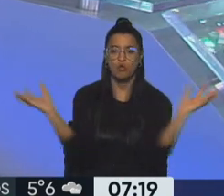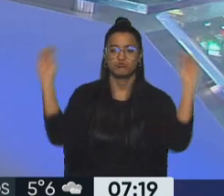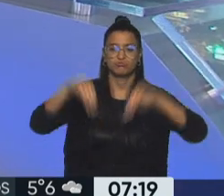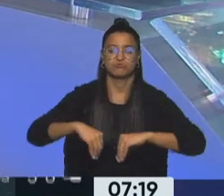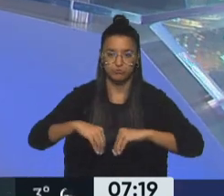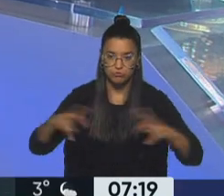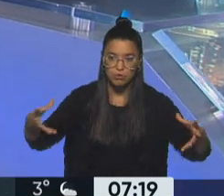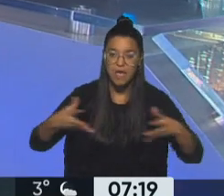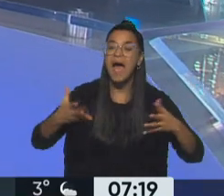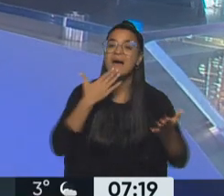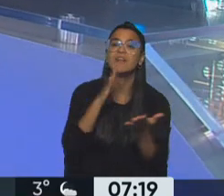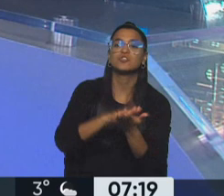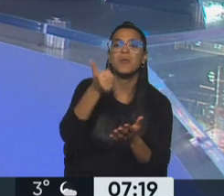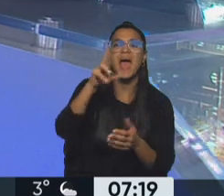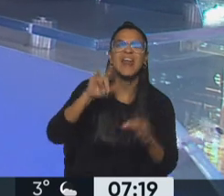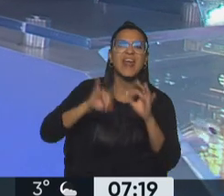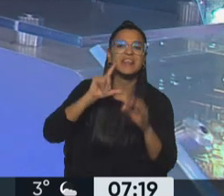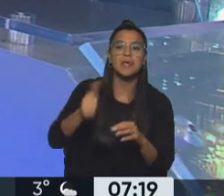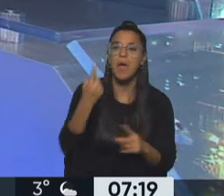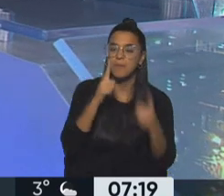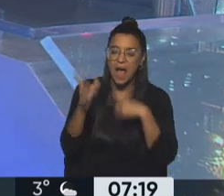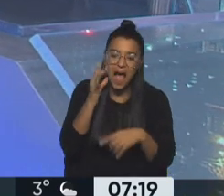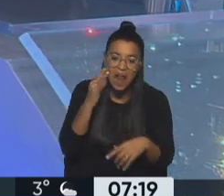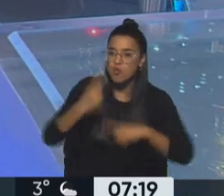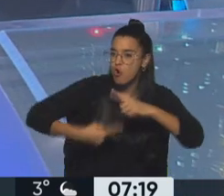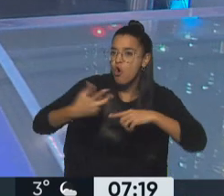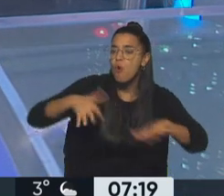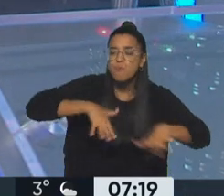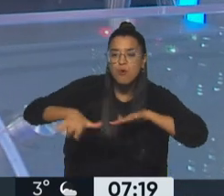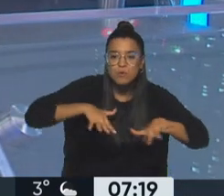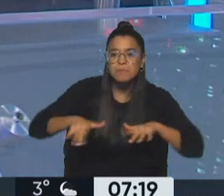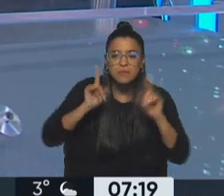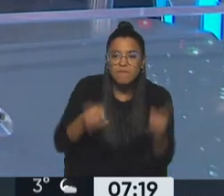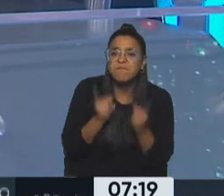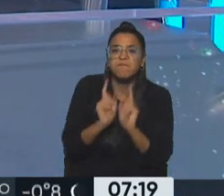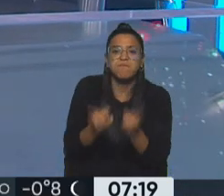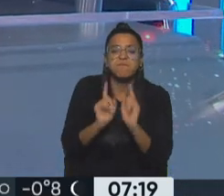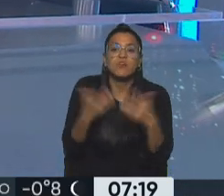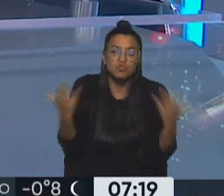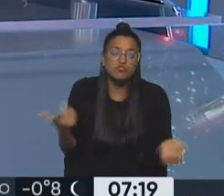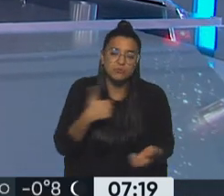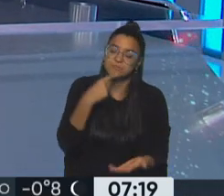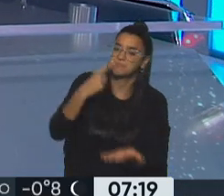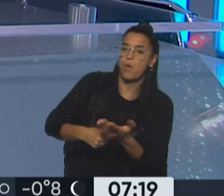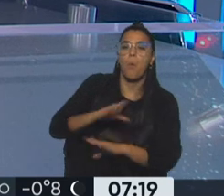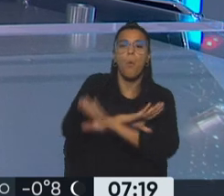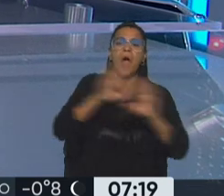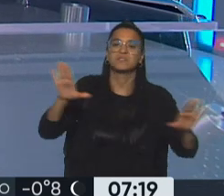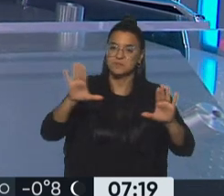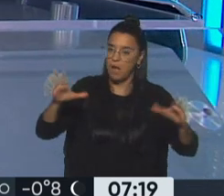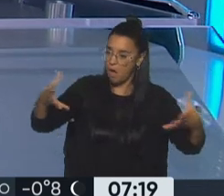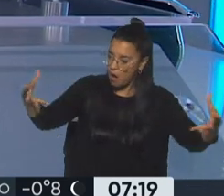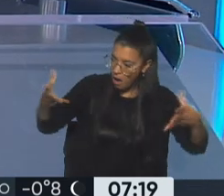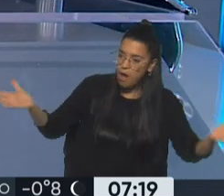Necesitaba hablar de la anarquía como una acción interminable, como un movimiento también constante. Entonces decidí romper con esa cuarta pared e